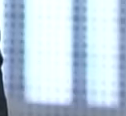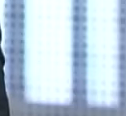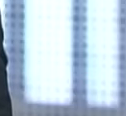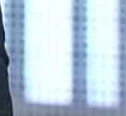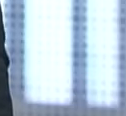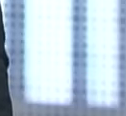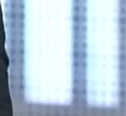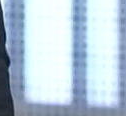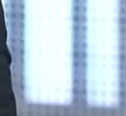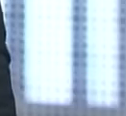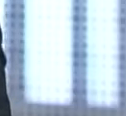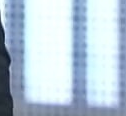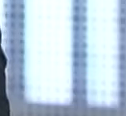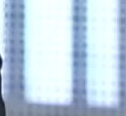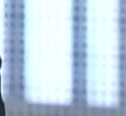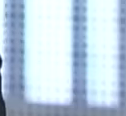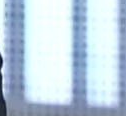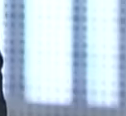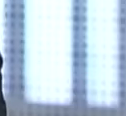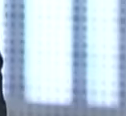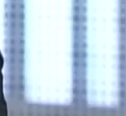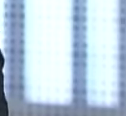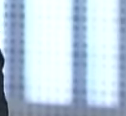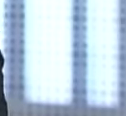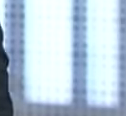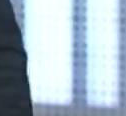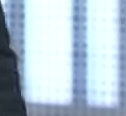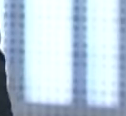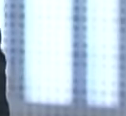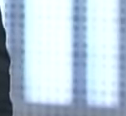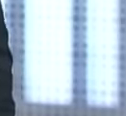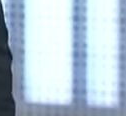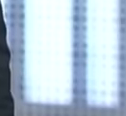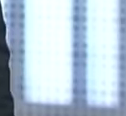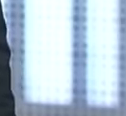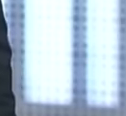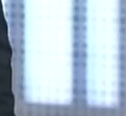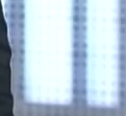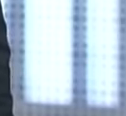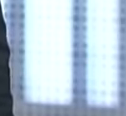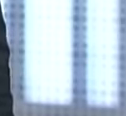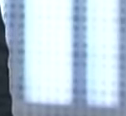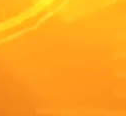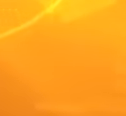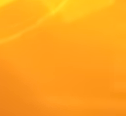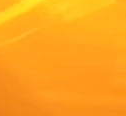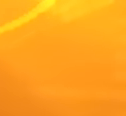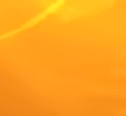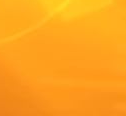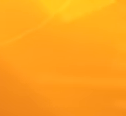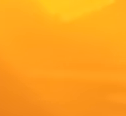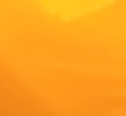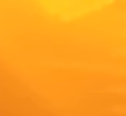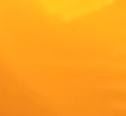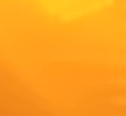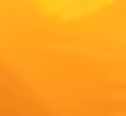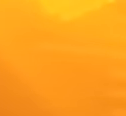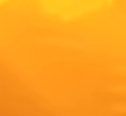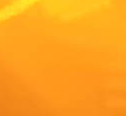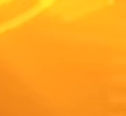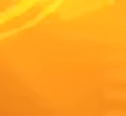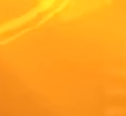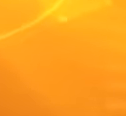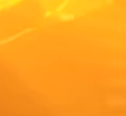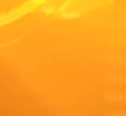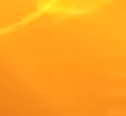caso omiso a otros hechos muy lamentables, pero siguen su foco sobre Venezuela? Bueno, muchas gracias, Barry. Saludos a toda